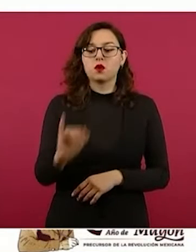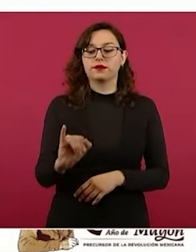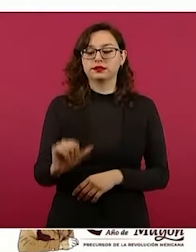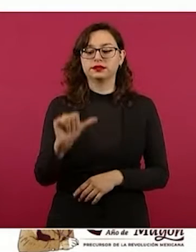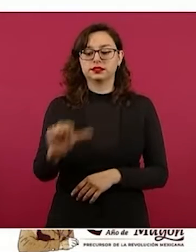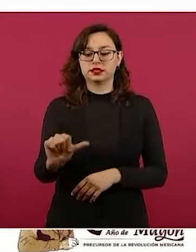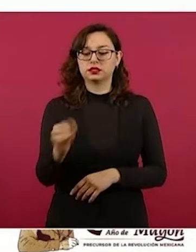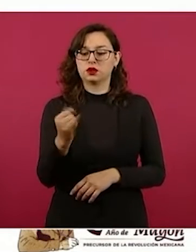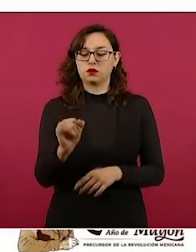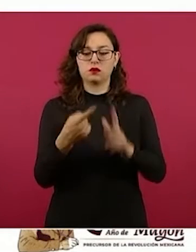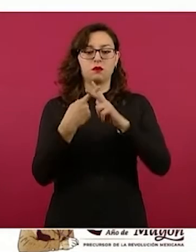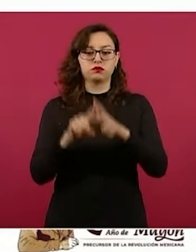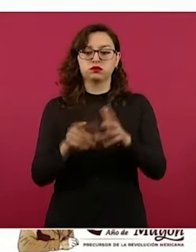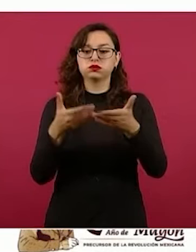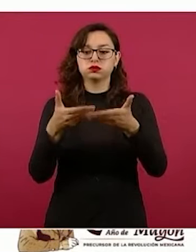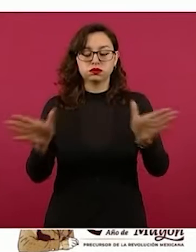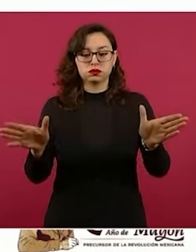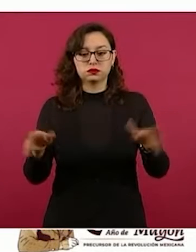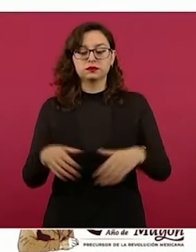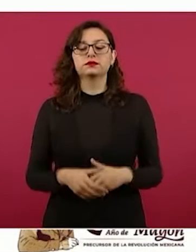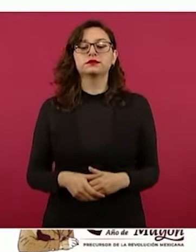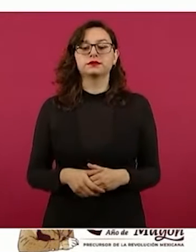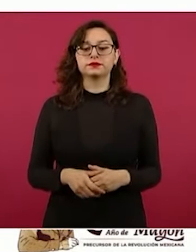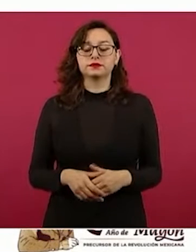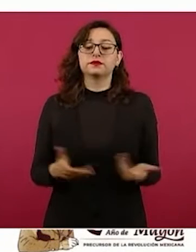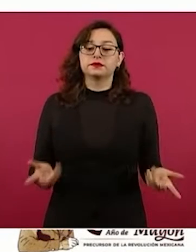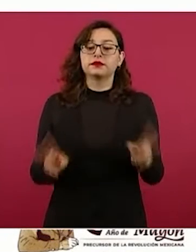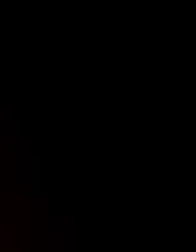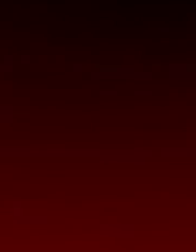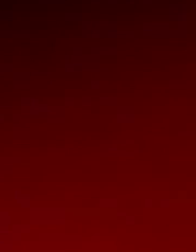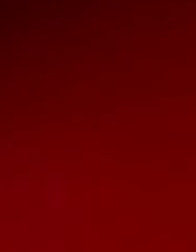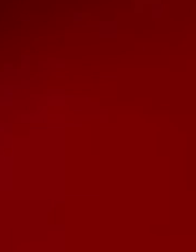de junio. Esto es respecto a la vacunación COVID.